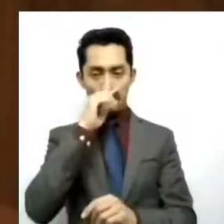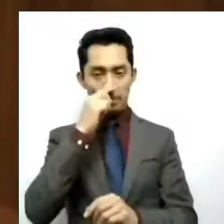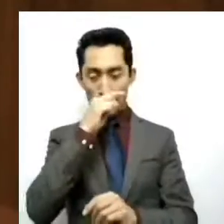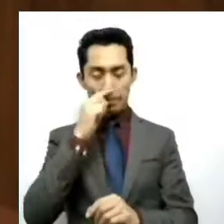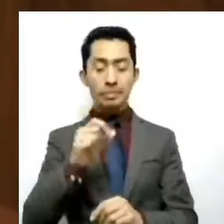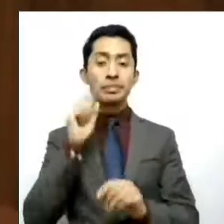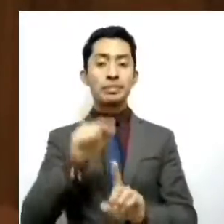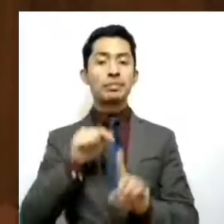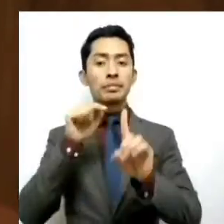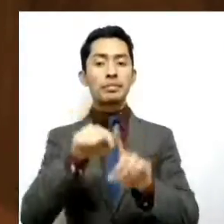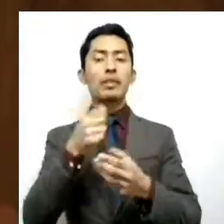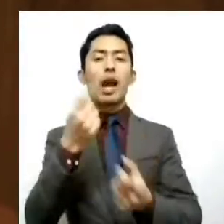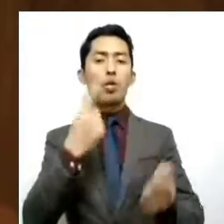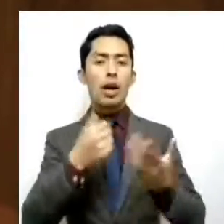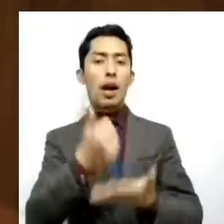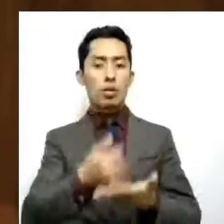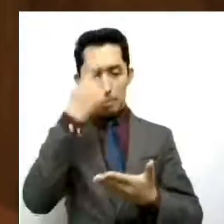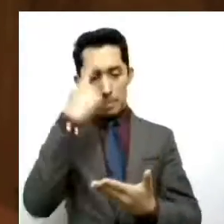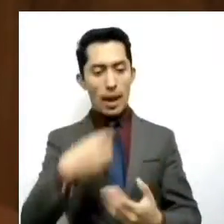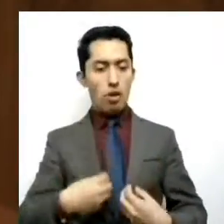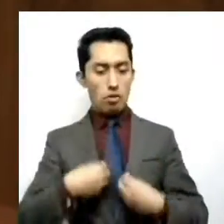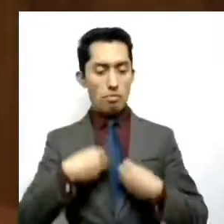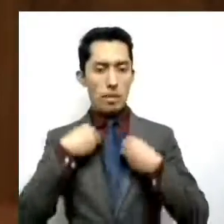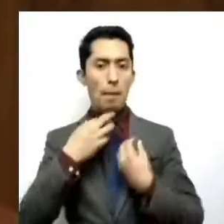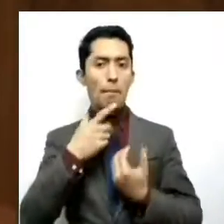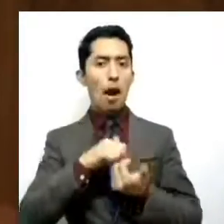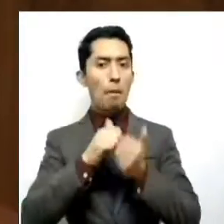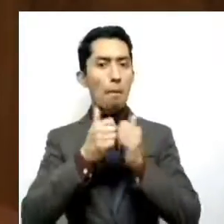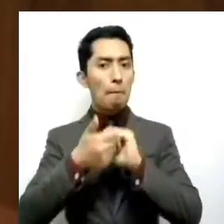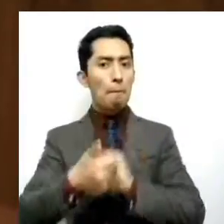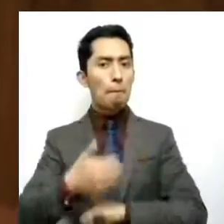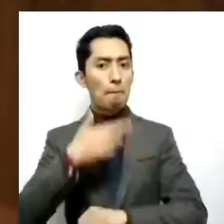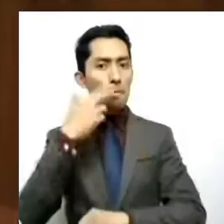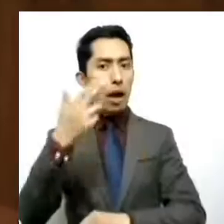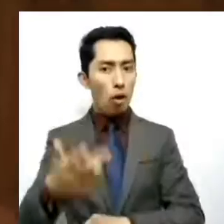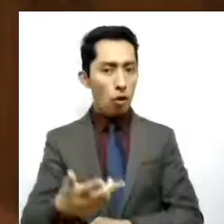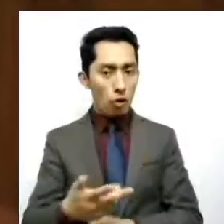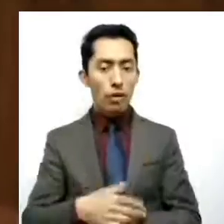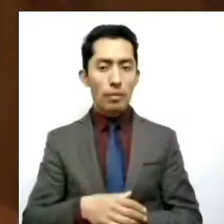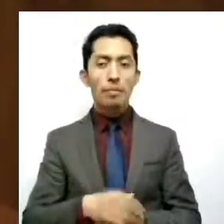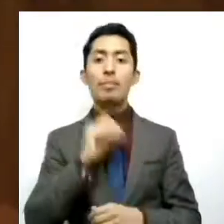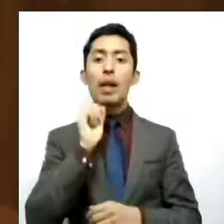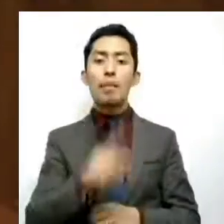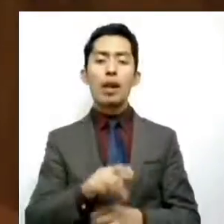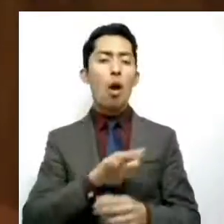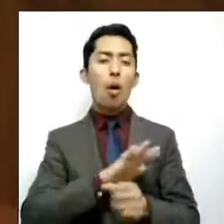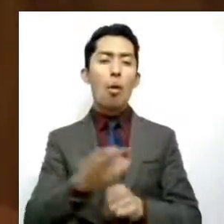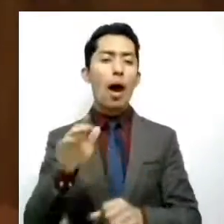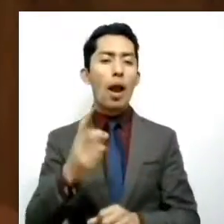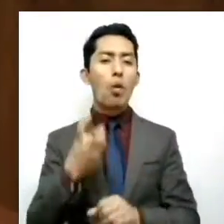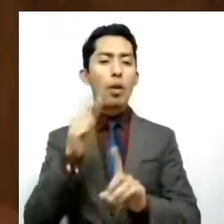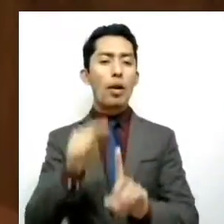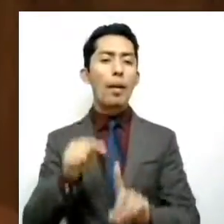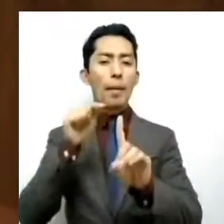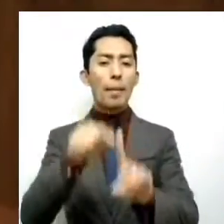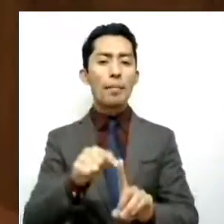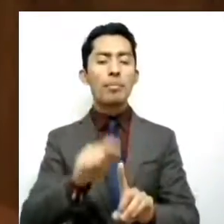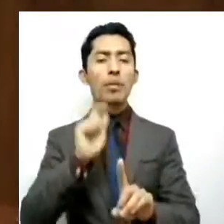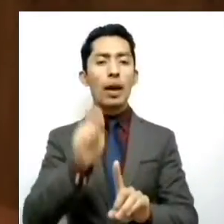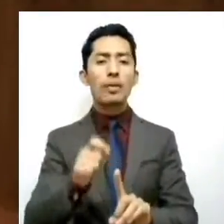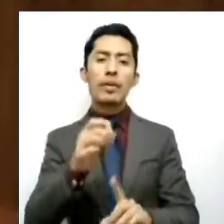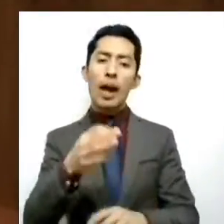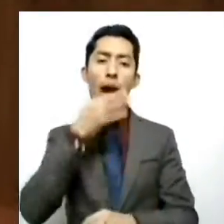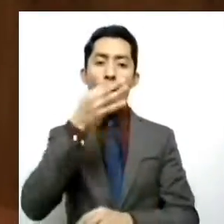permiten ser mejores como seres humanos. ¿Y qué actividad más humana que hacer del conocimiento